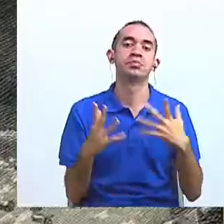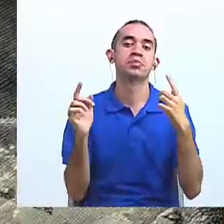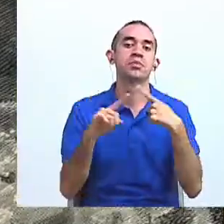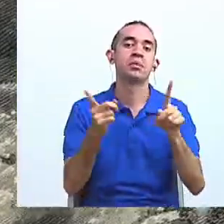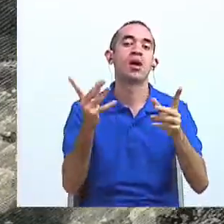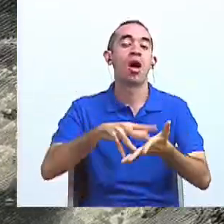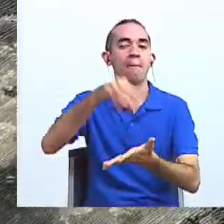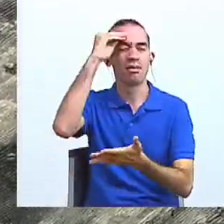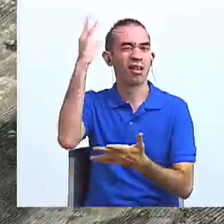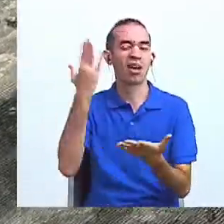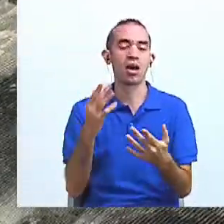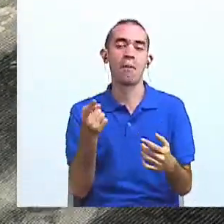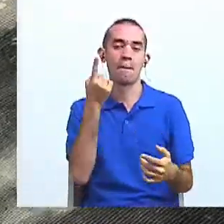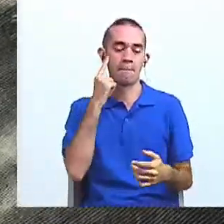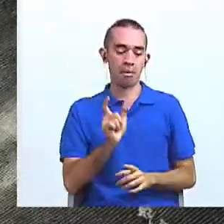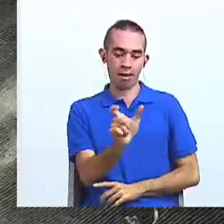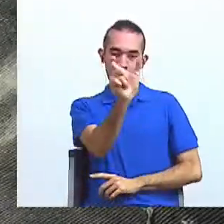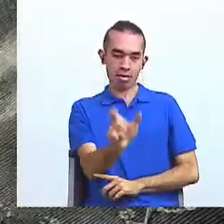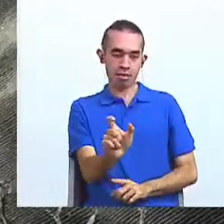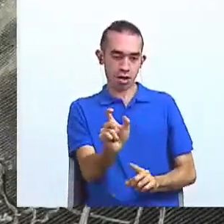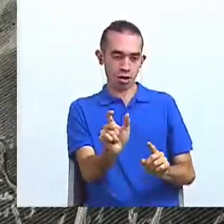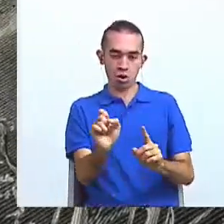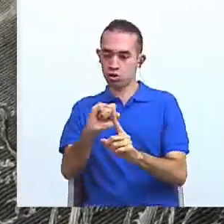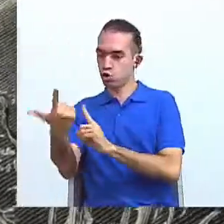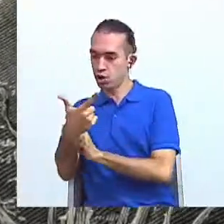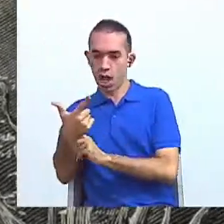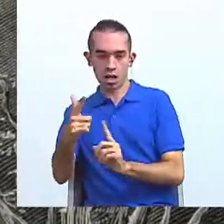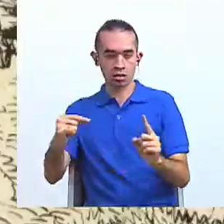conflicto del individuo y la sociedad.